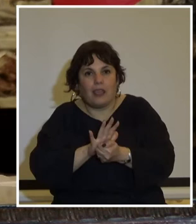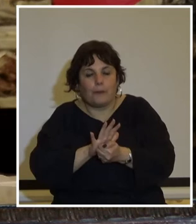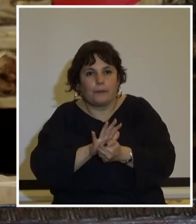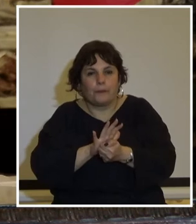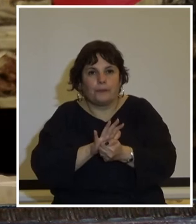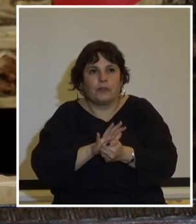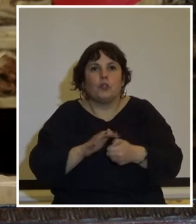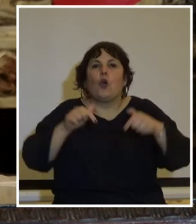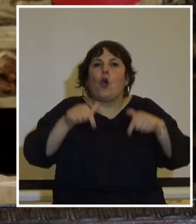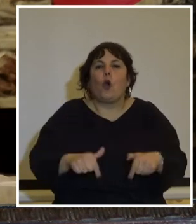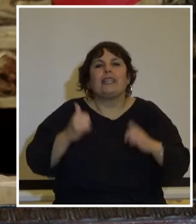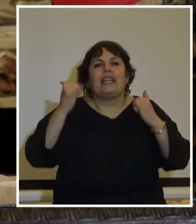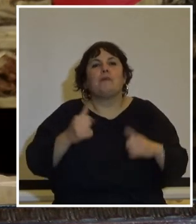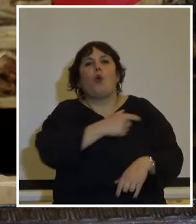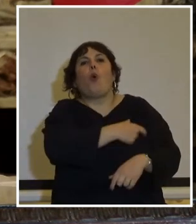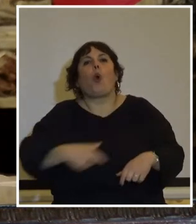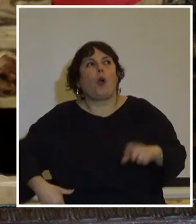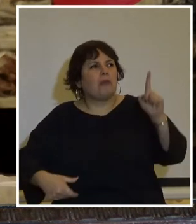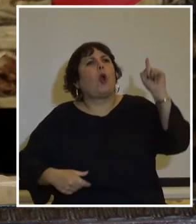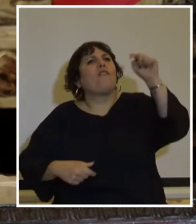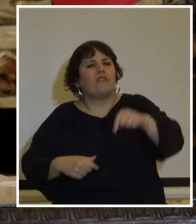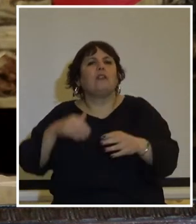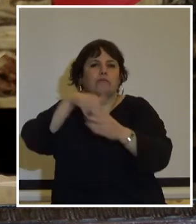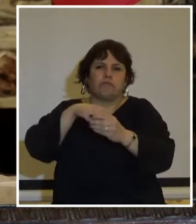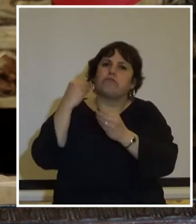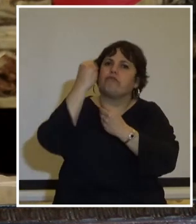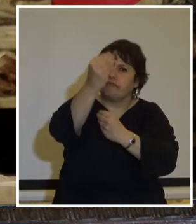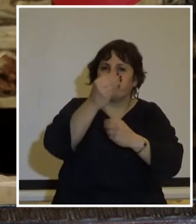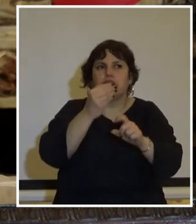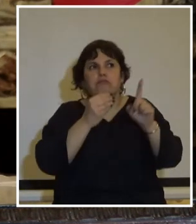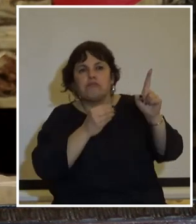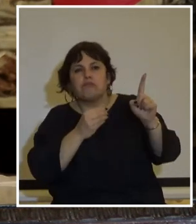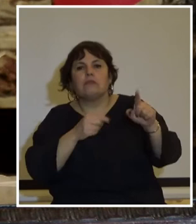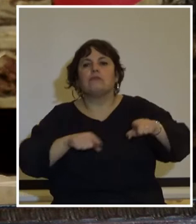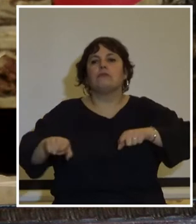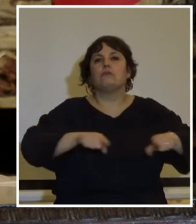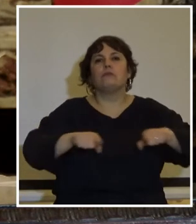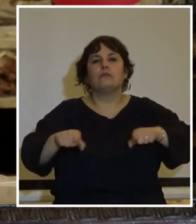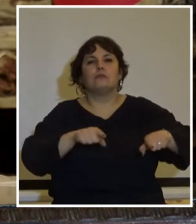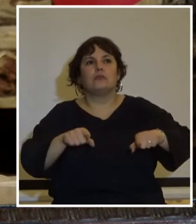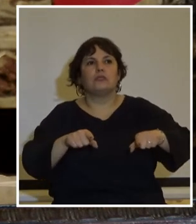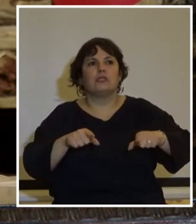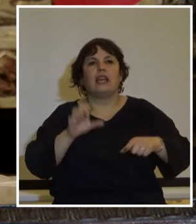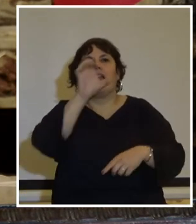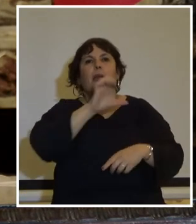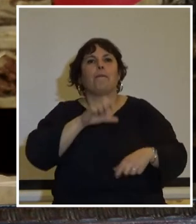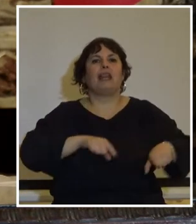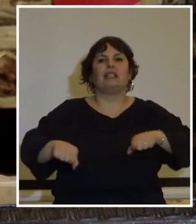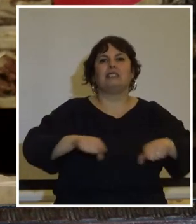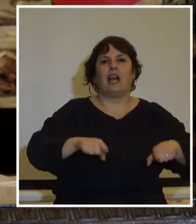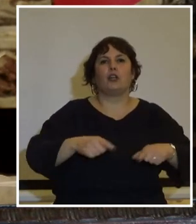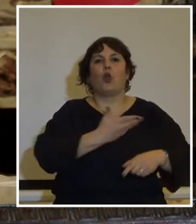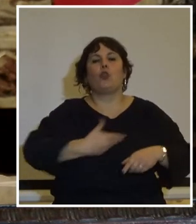hoy tenemos un gobierno electo democráticamente gobiernan directamente los empresarios los